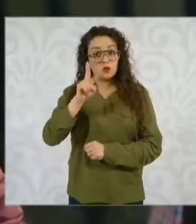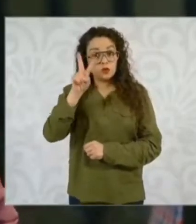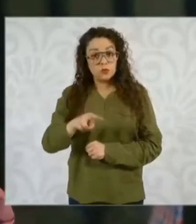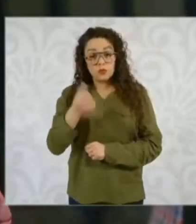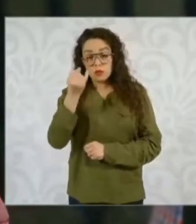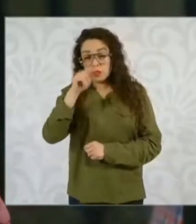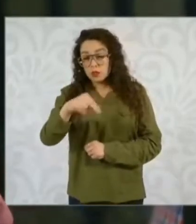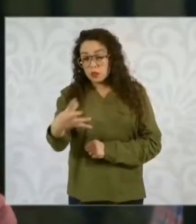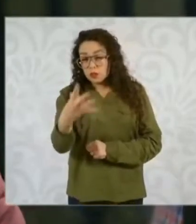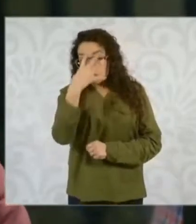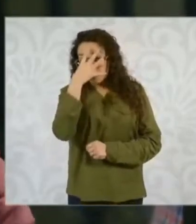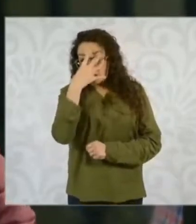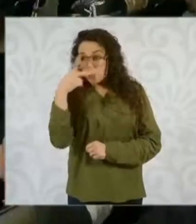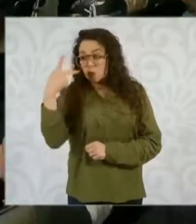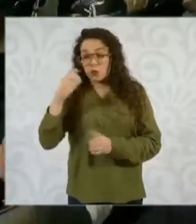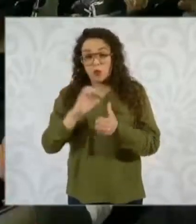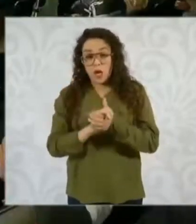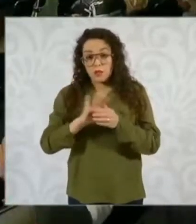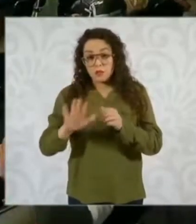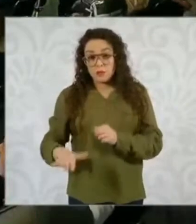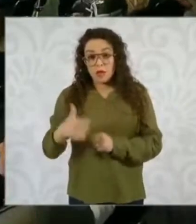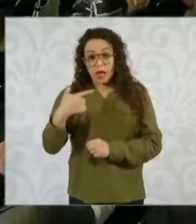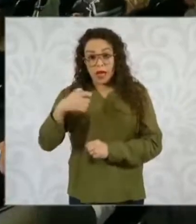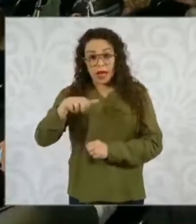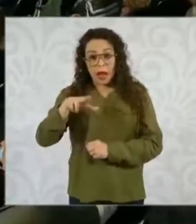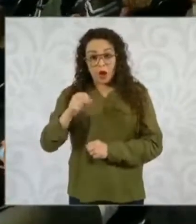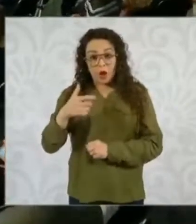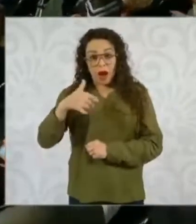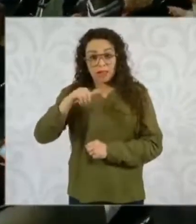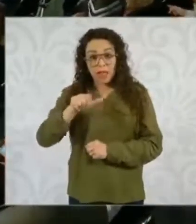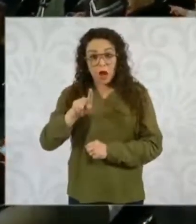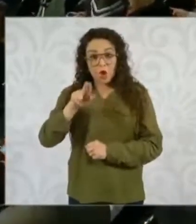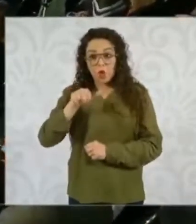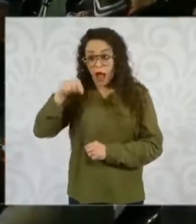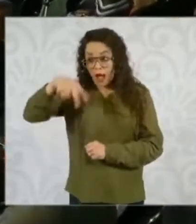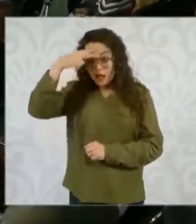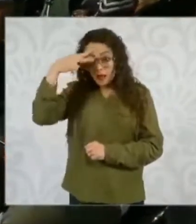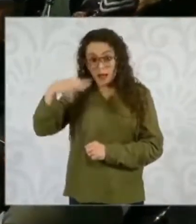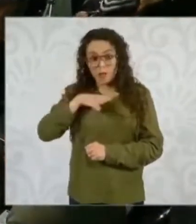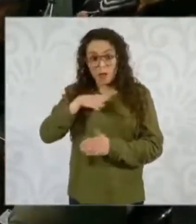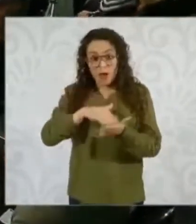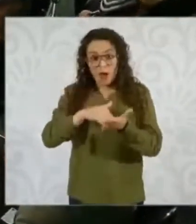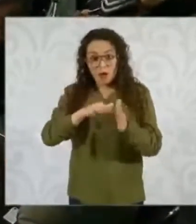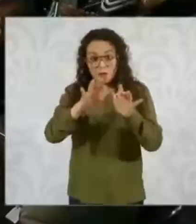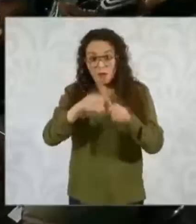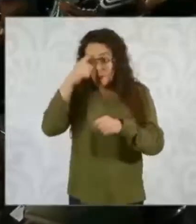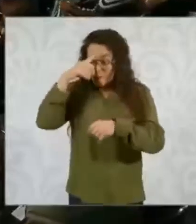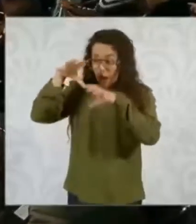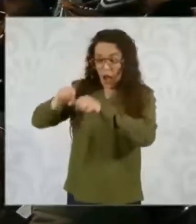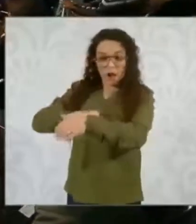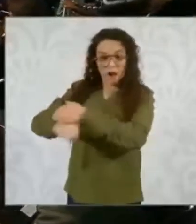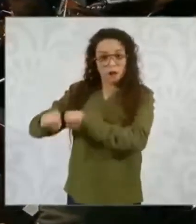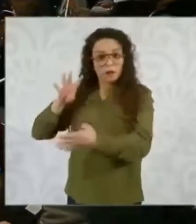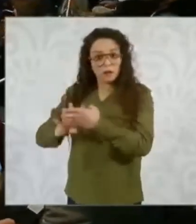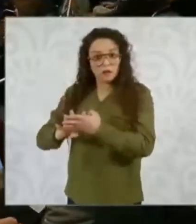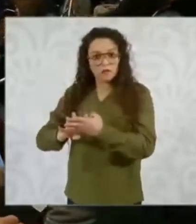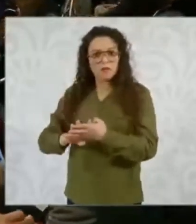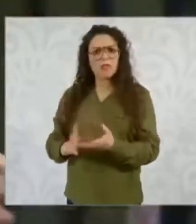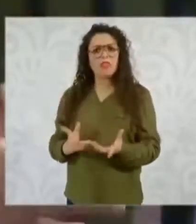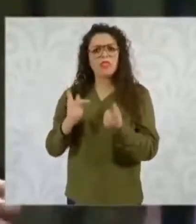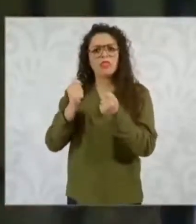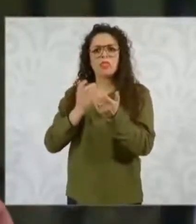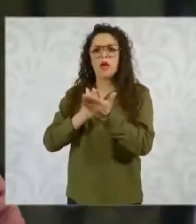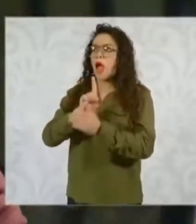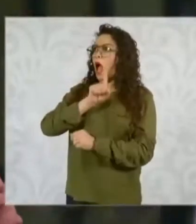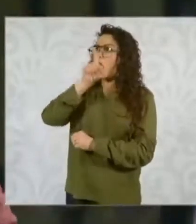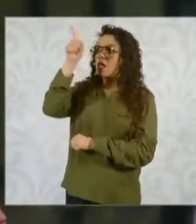de que llega la esposa de Genaro García Luna, que tiene una orden de aprehensión aquí en México, llega allá al juicio y